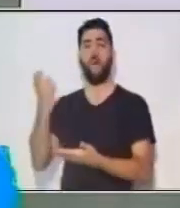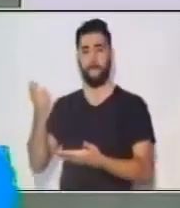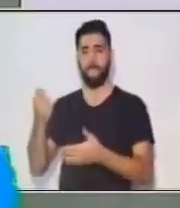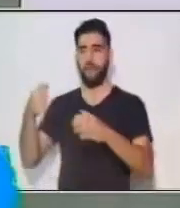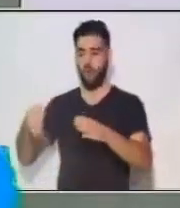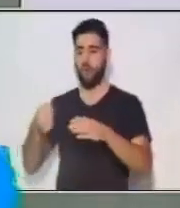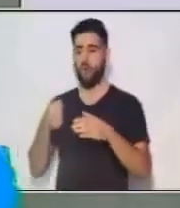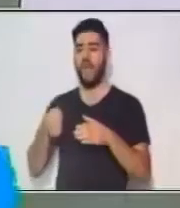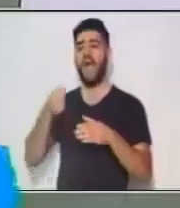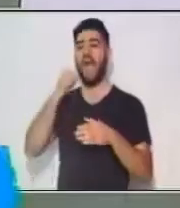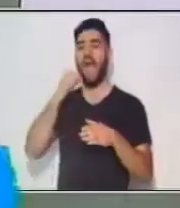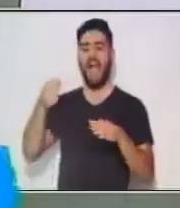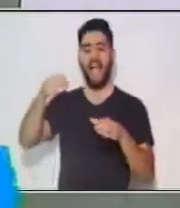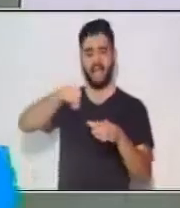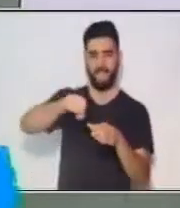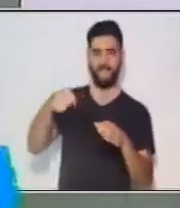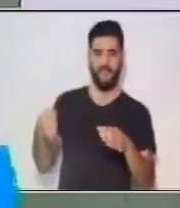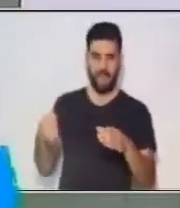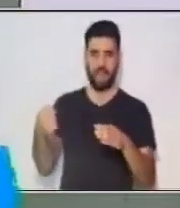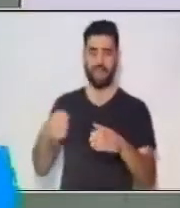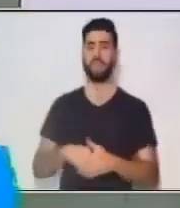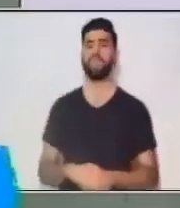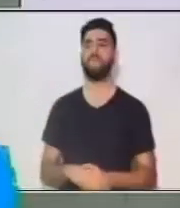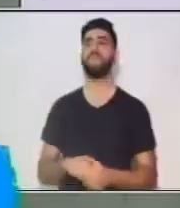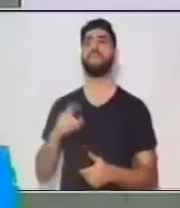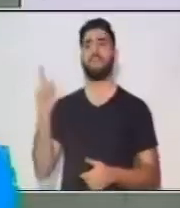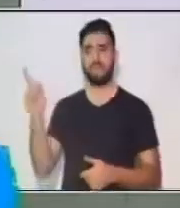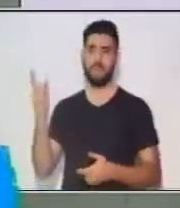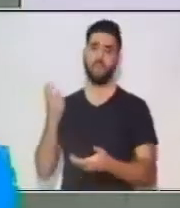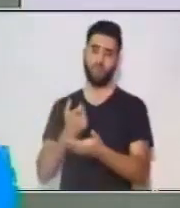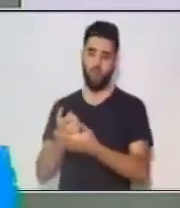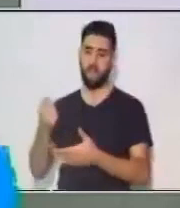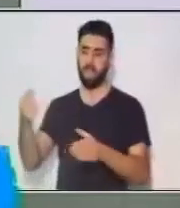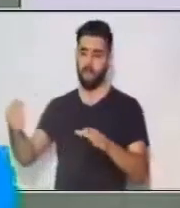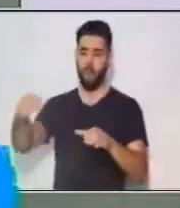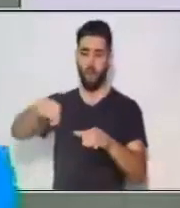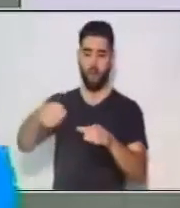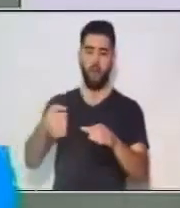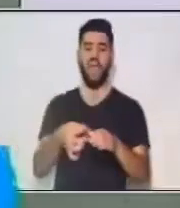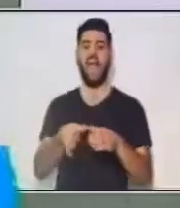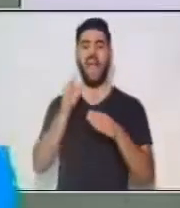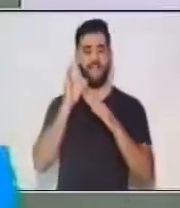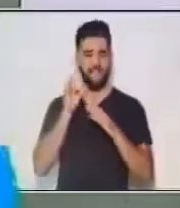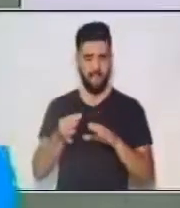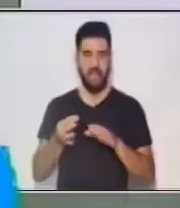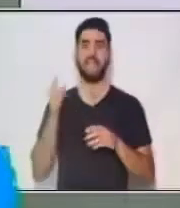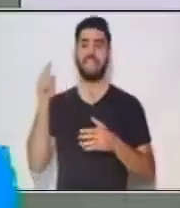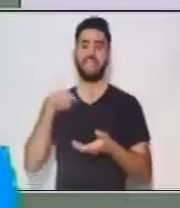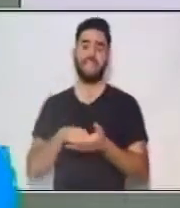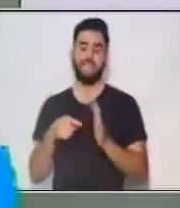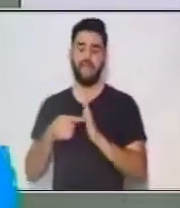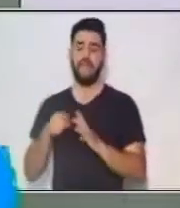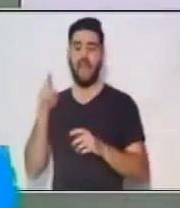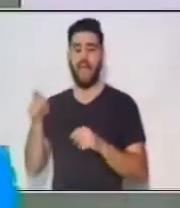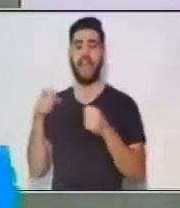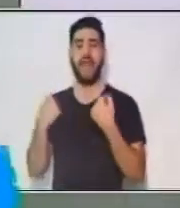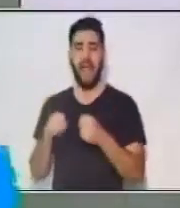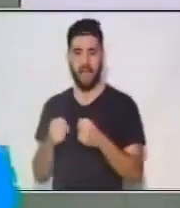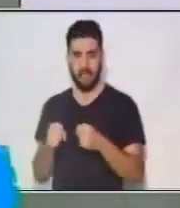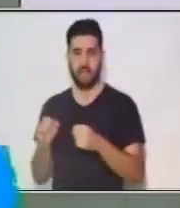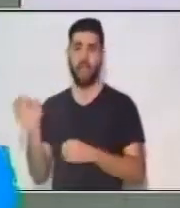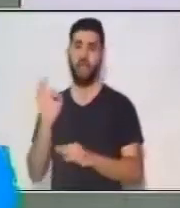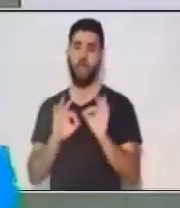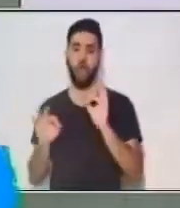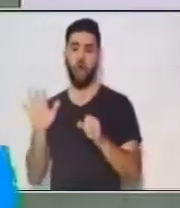quiere decir que el sujeto, nuestro sujeto, el hijo de la vecina, compró una cafetera. Es la acción que está realizando o es el complemento